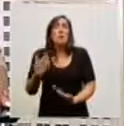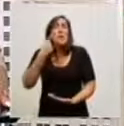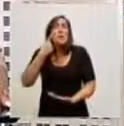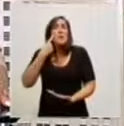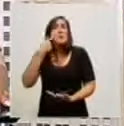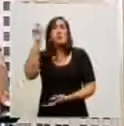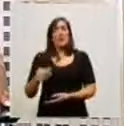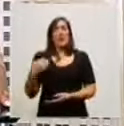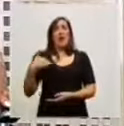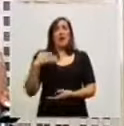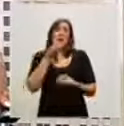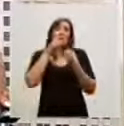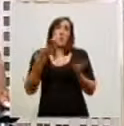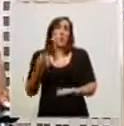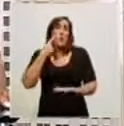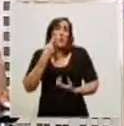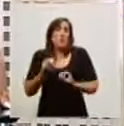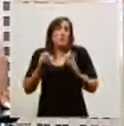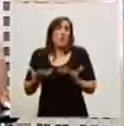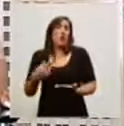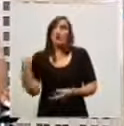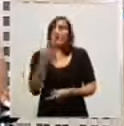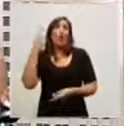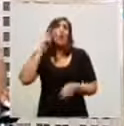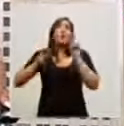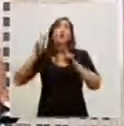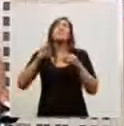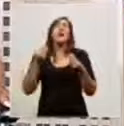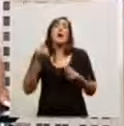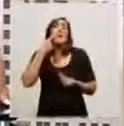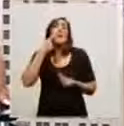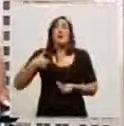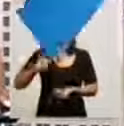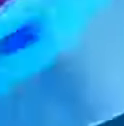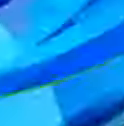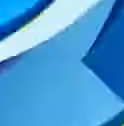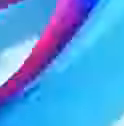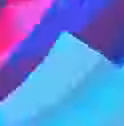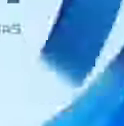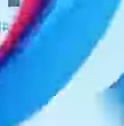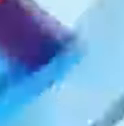en un país mejor, que es el sueño que tenemos todos, vivir en una sociedad mejor.